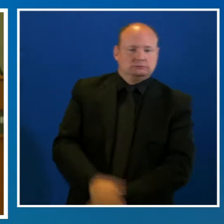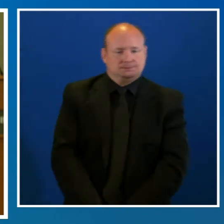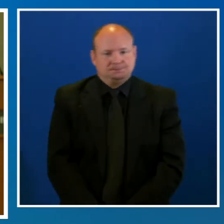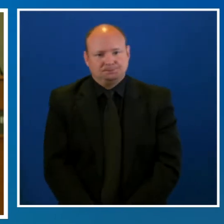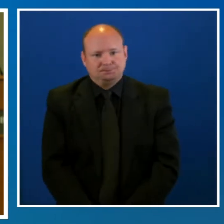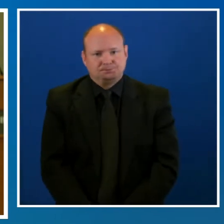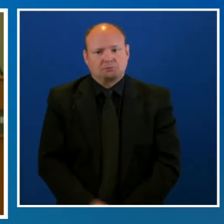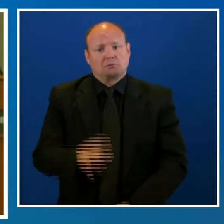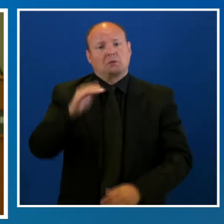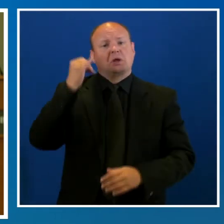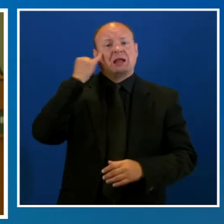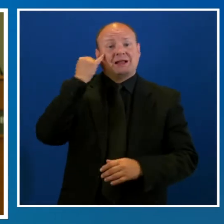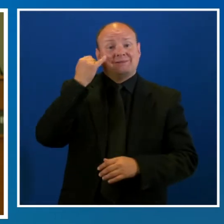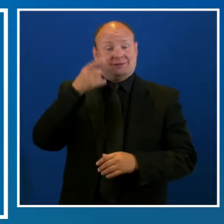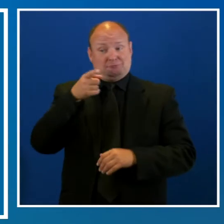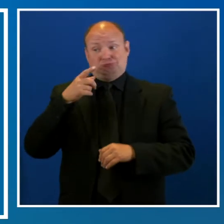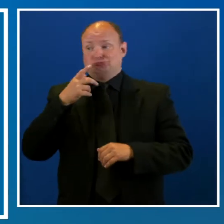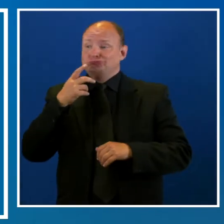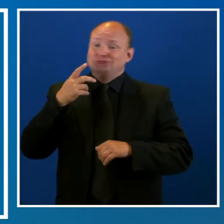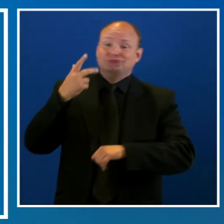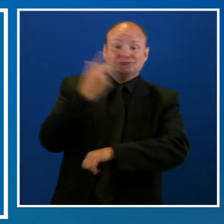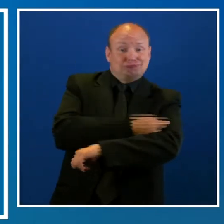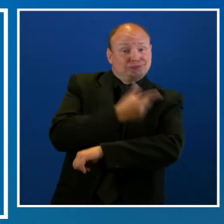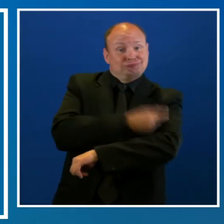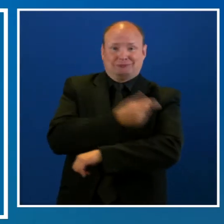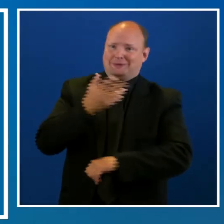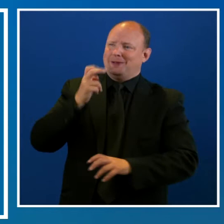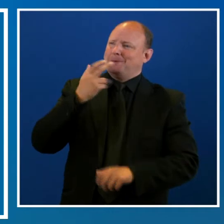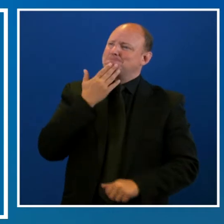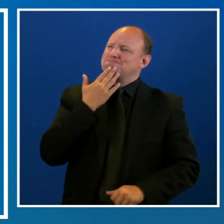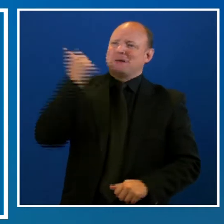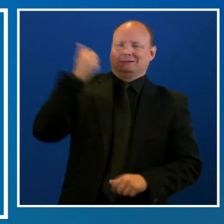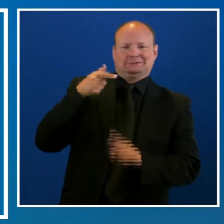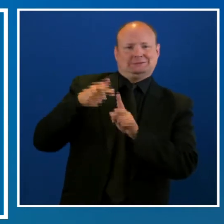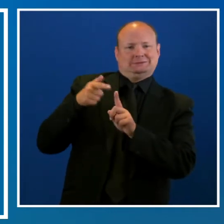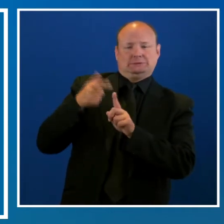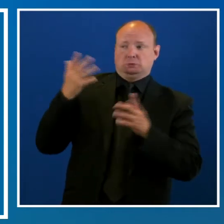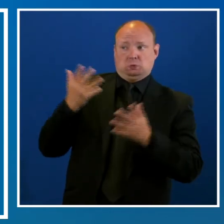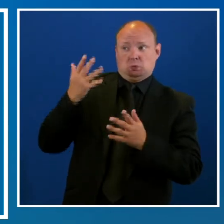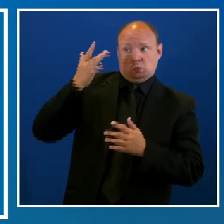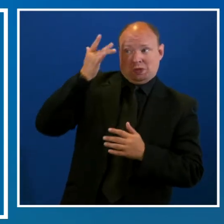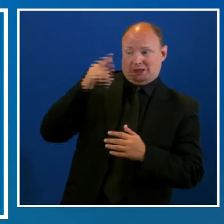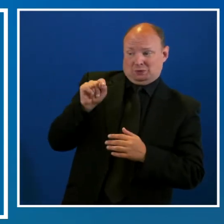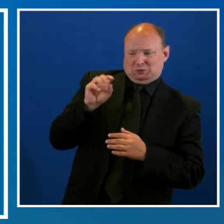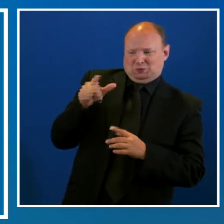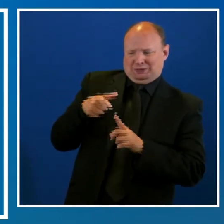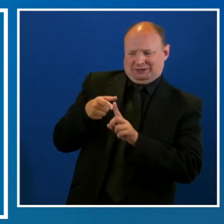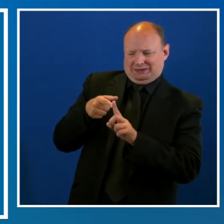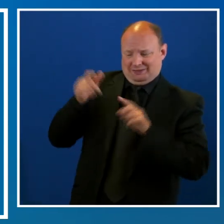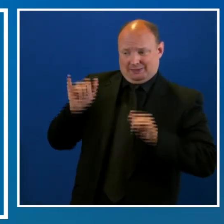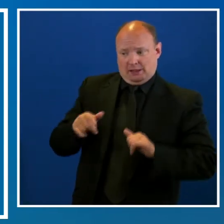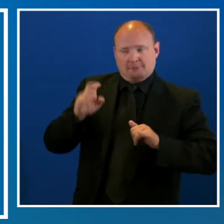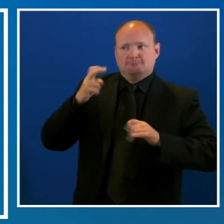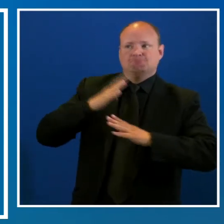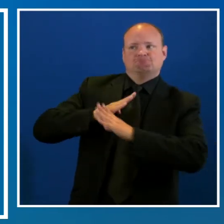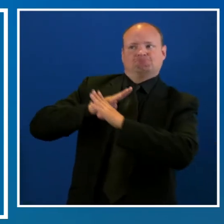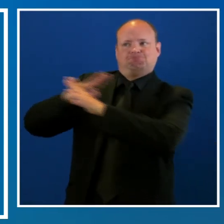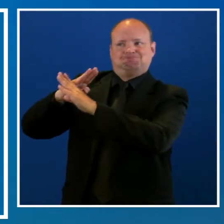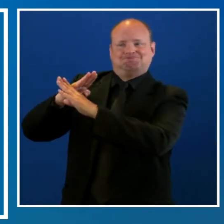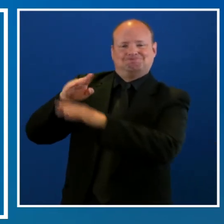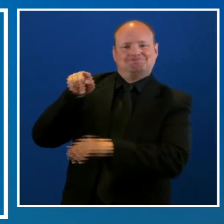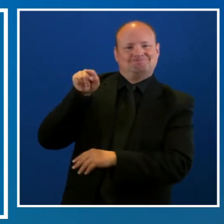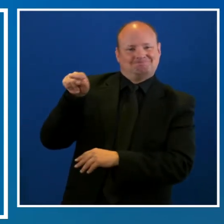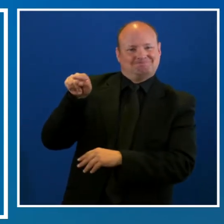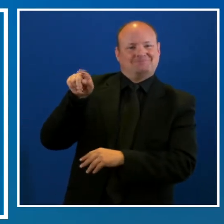siendo nuestra mejor herramienta para prevenir la propagación del virus y salvar vidas. En el estudio de